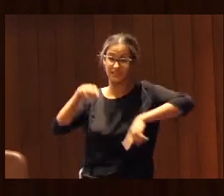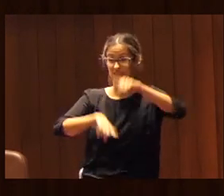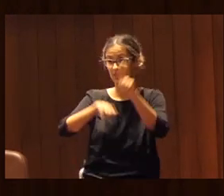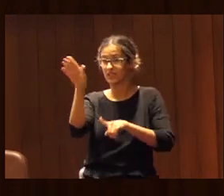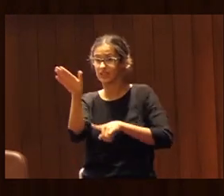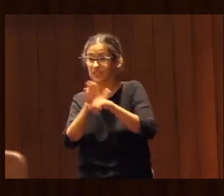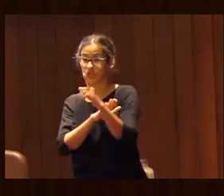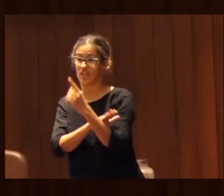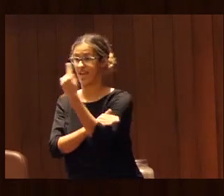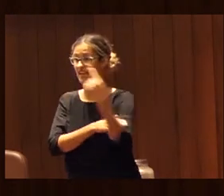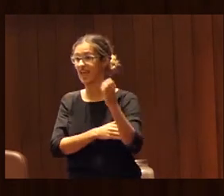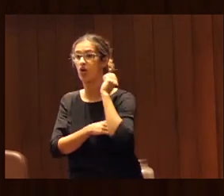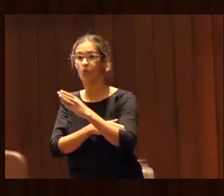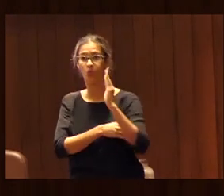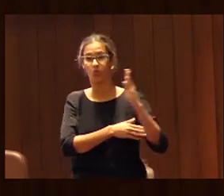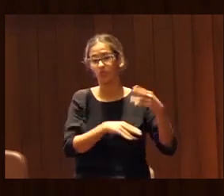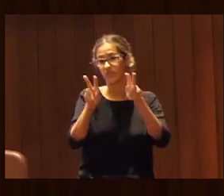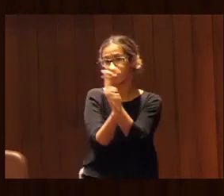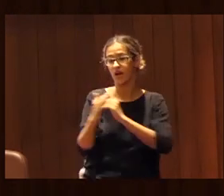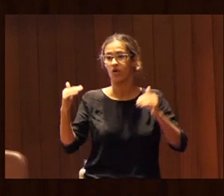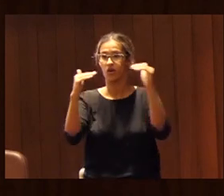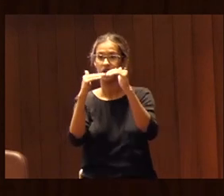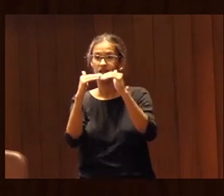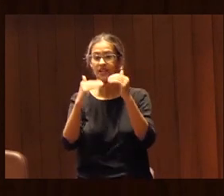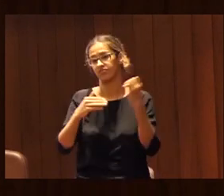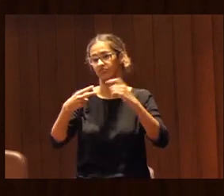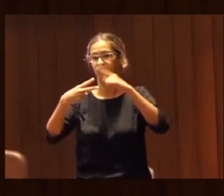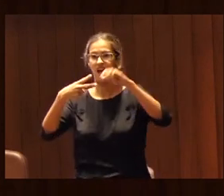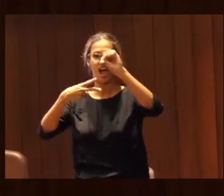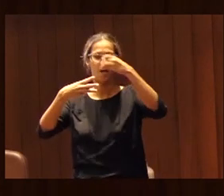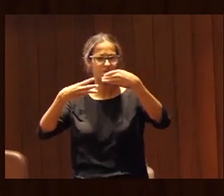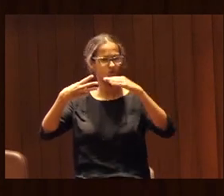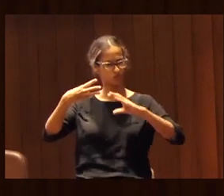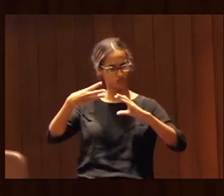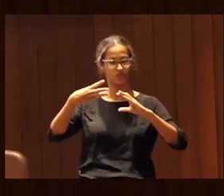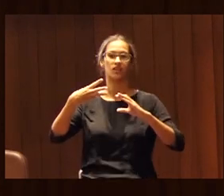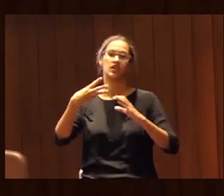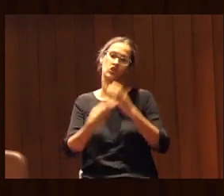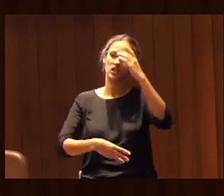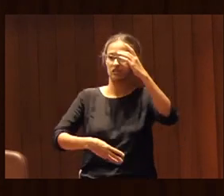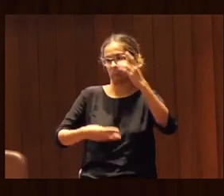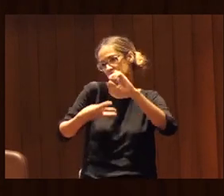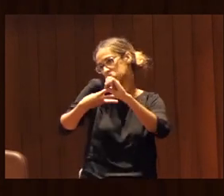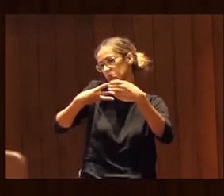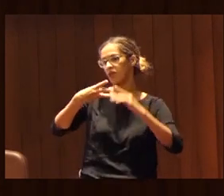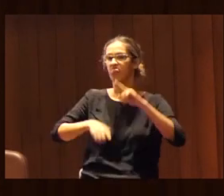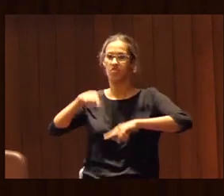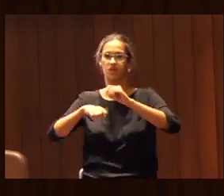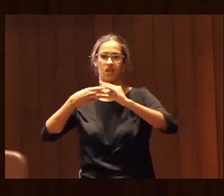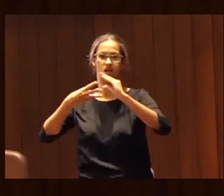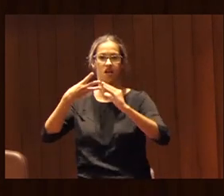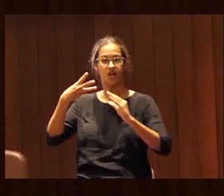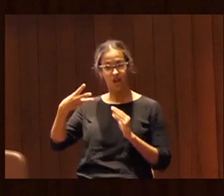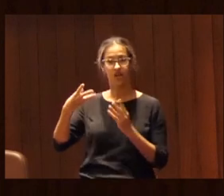desarrollo de cada club en igualdad tiene A B o C y en función de eso recibe más o menos dinero que tienes un plan que tienes un